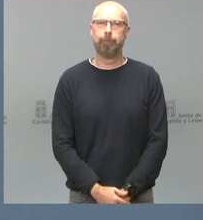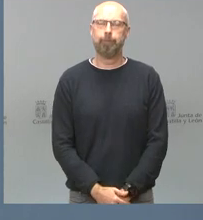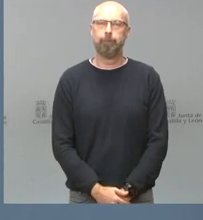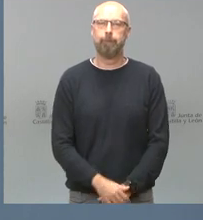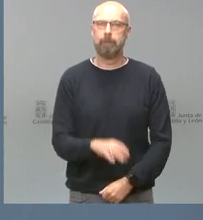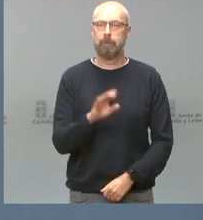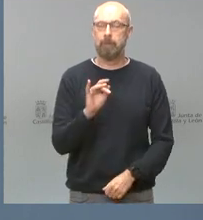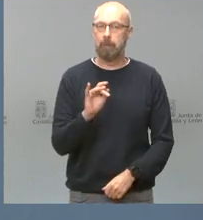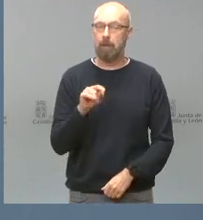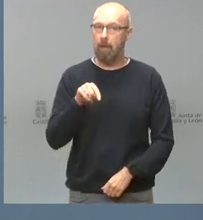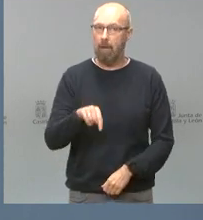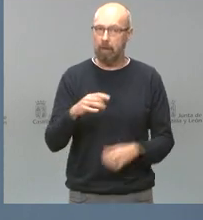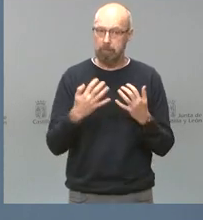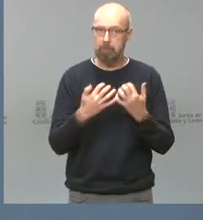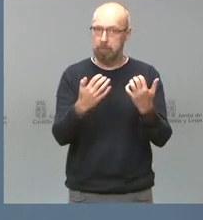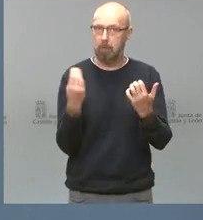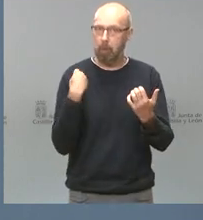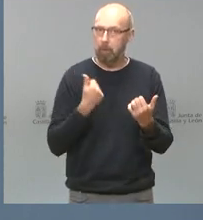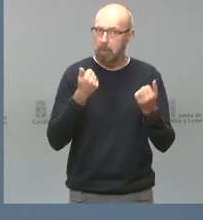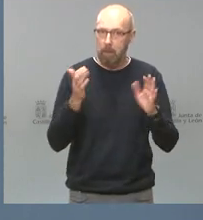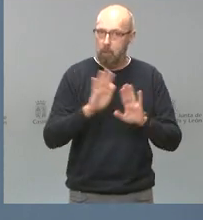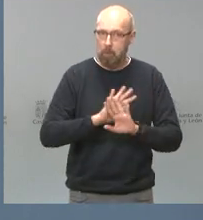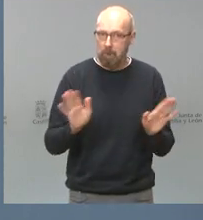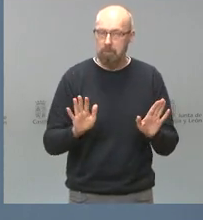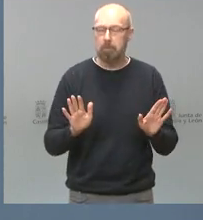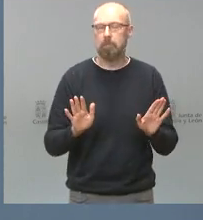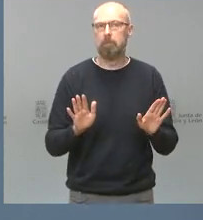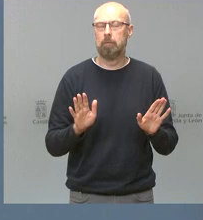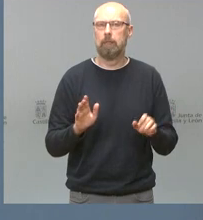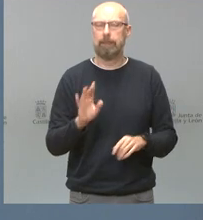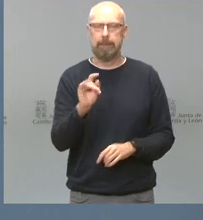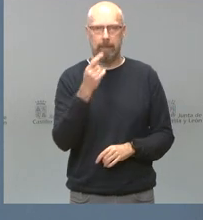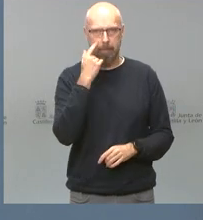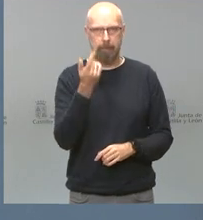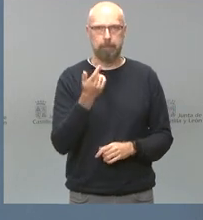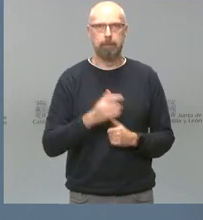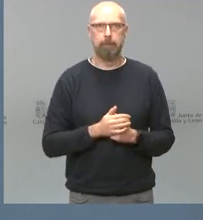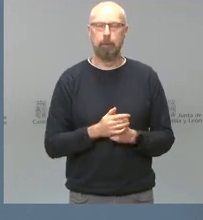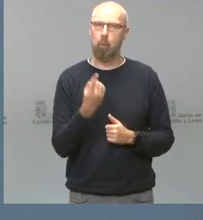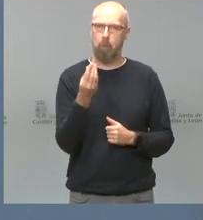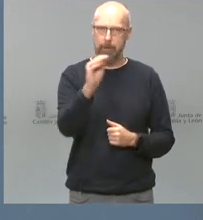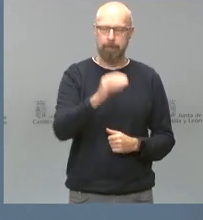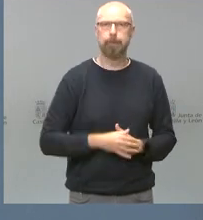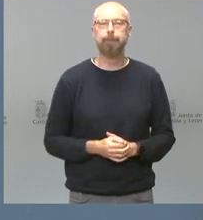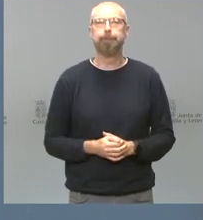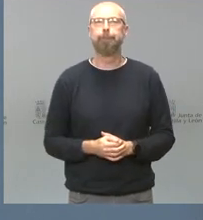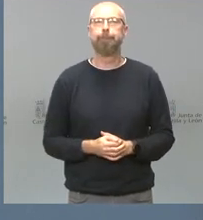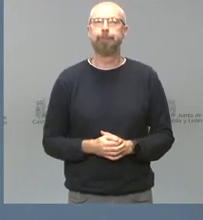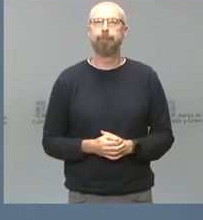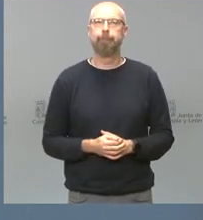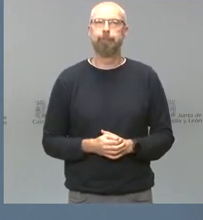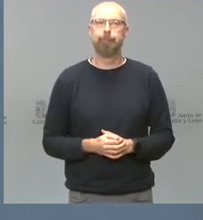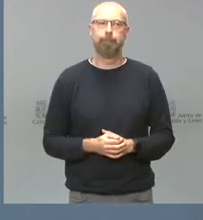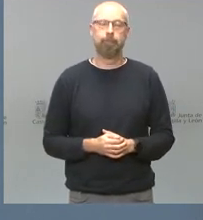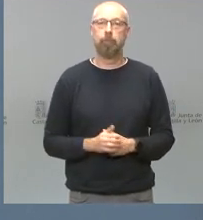Si no tenemos más preguntas en la sala que podemos intentar… Vale, de acuerdo, intentamos uno más. Bueno, pues como estamos en el día que estamos